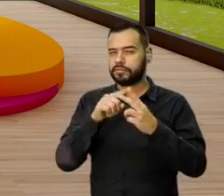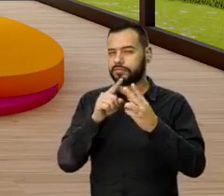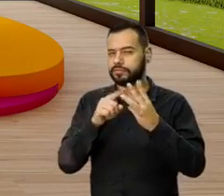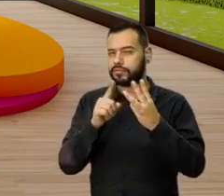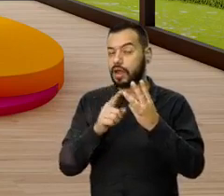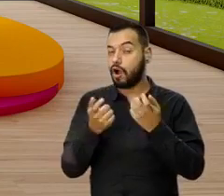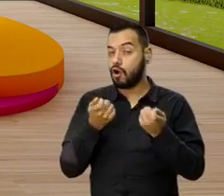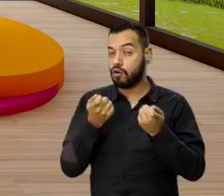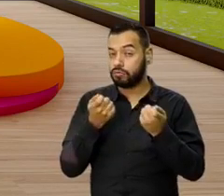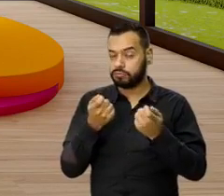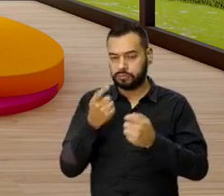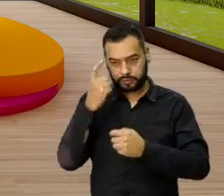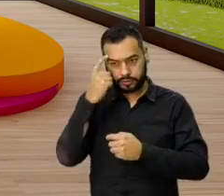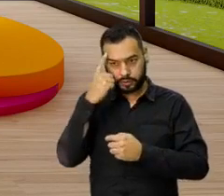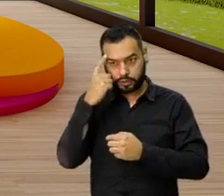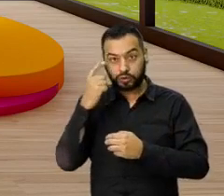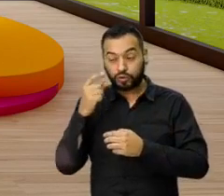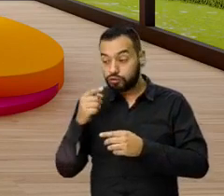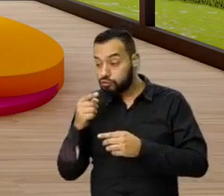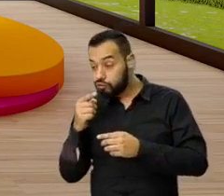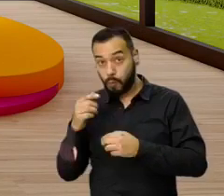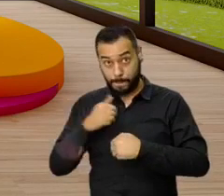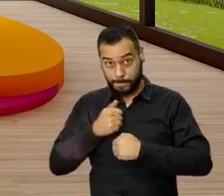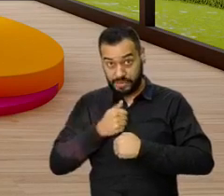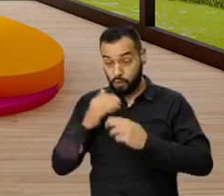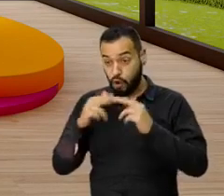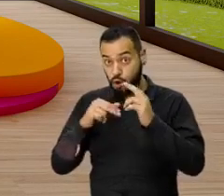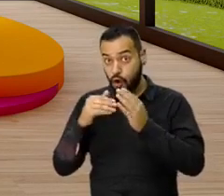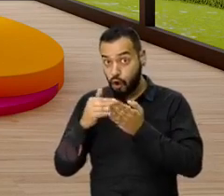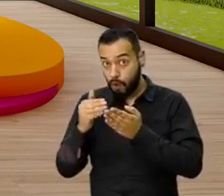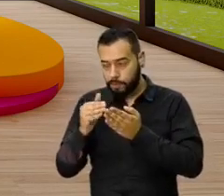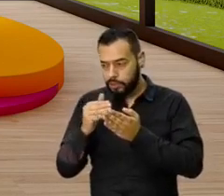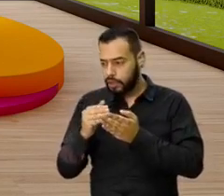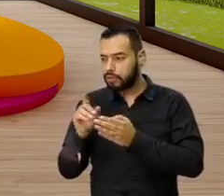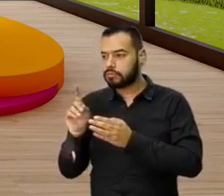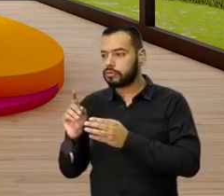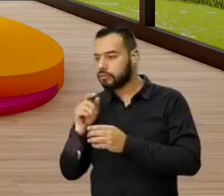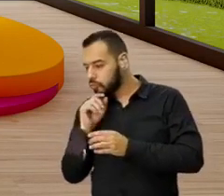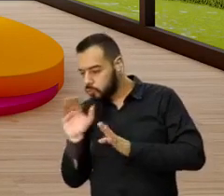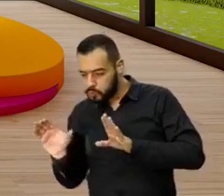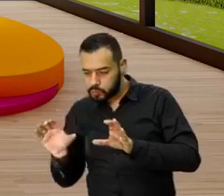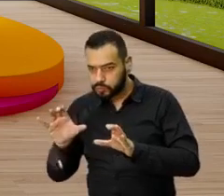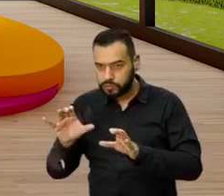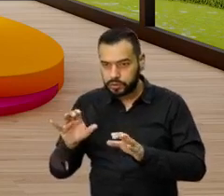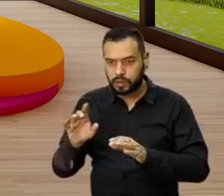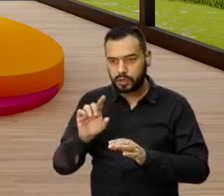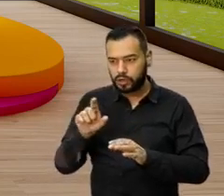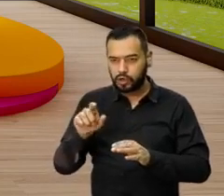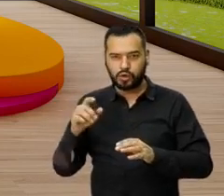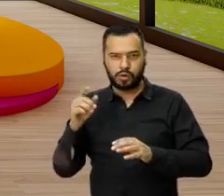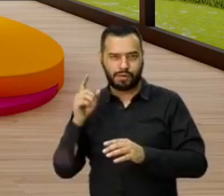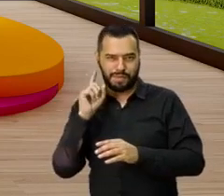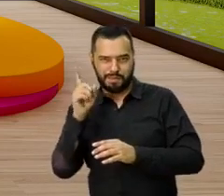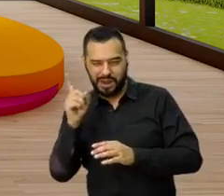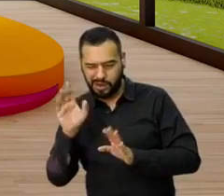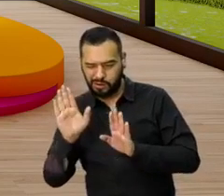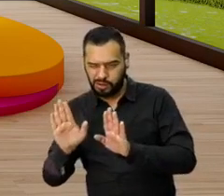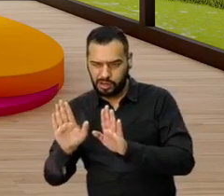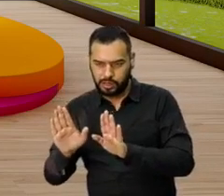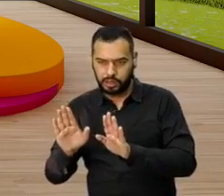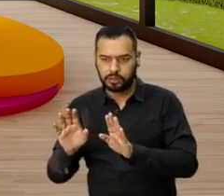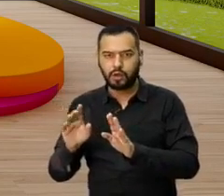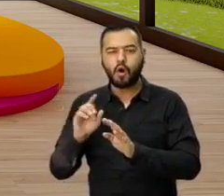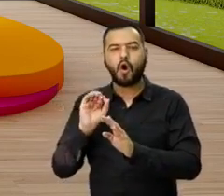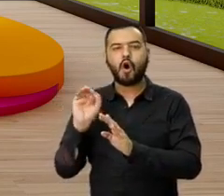cosas. Tú lo puedes comprar y le metes los acabados como quieras. O lo puedes comprar y dicen, no, no, me metas lo de madera, déjemelo quietico,